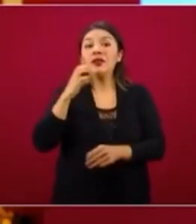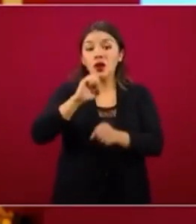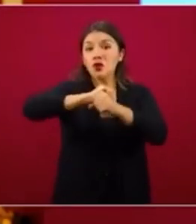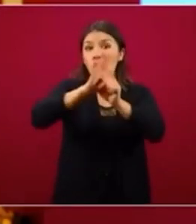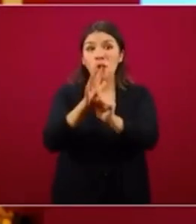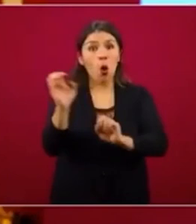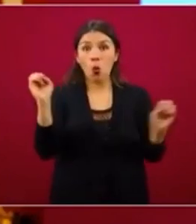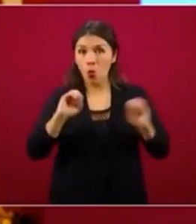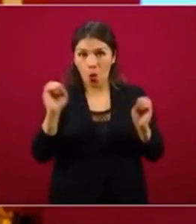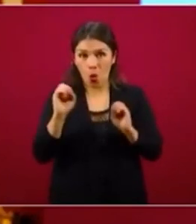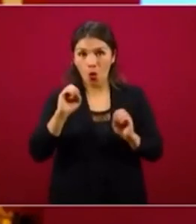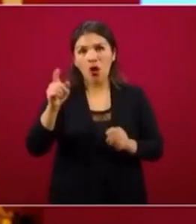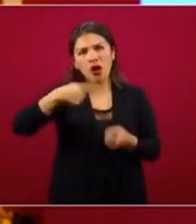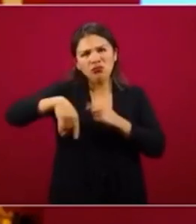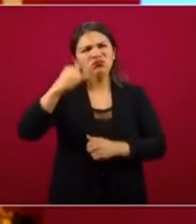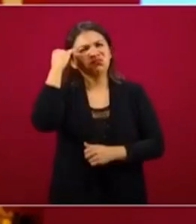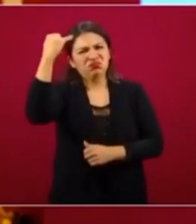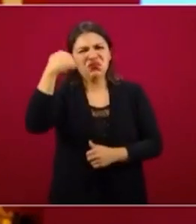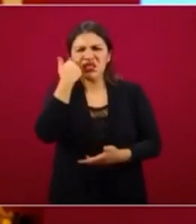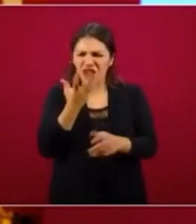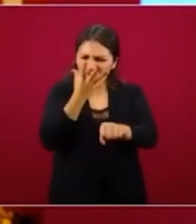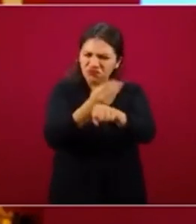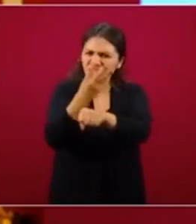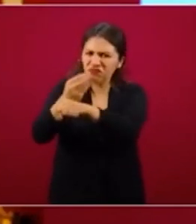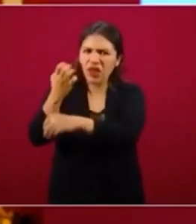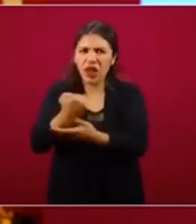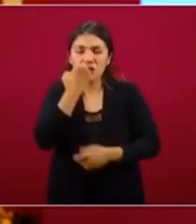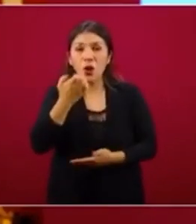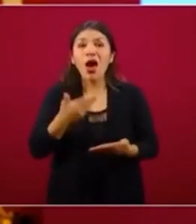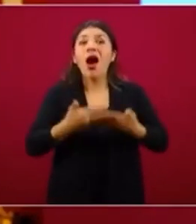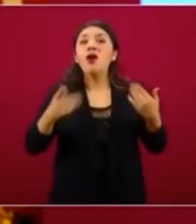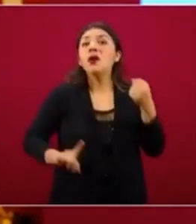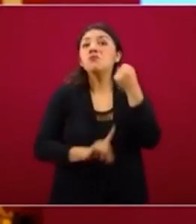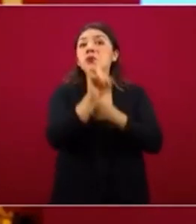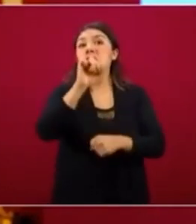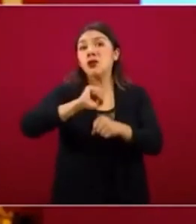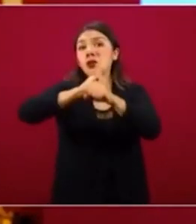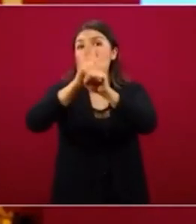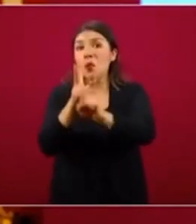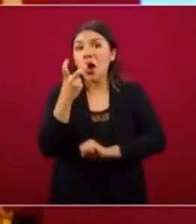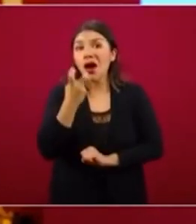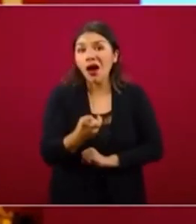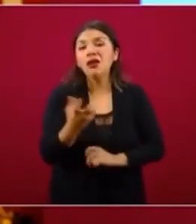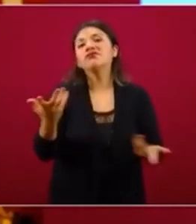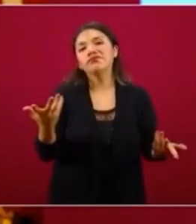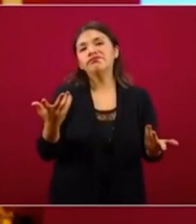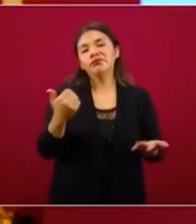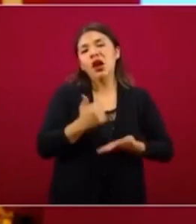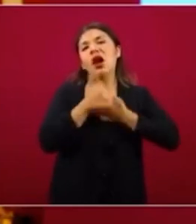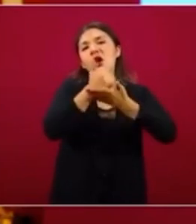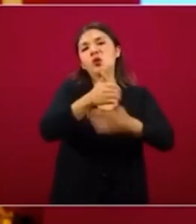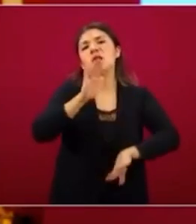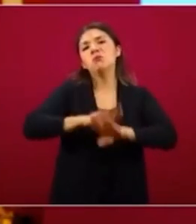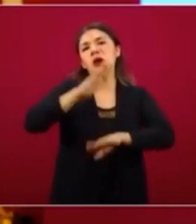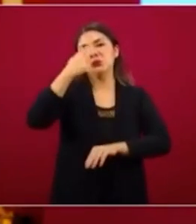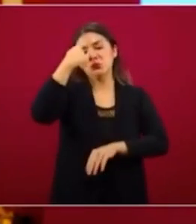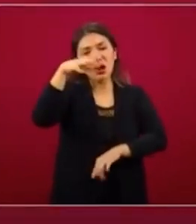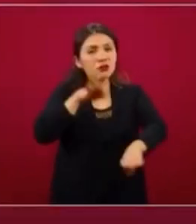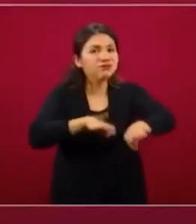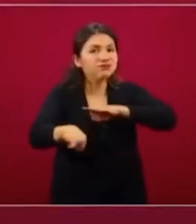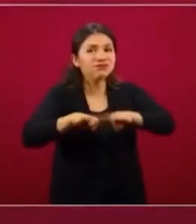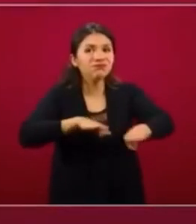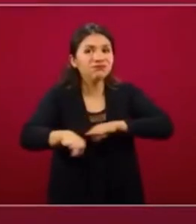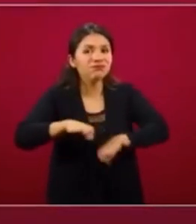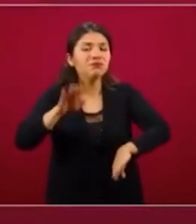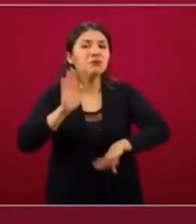o sea, por convicción de mejorar estas escuelas, ahora que tenemos este problema, nos está ayudando a trabajar de